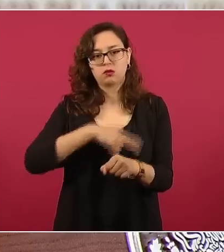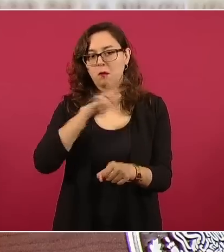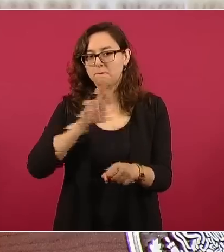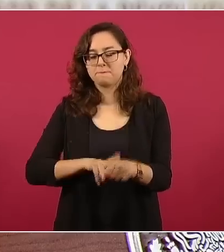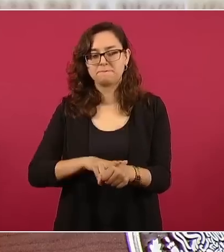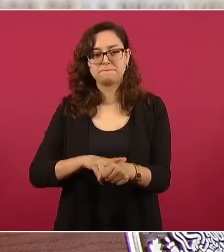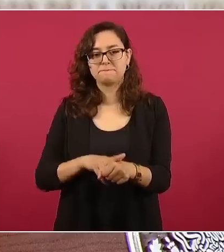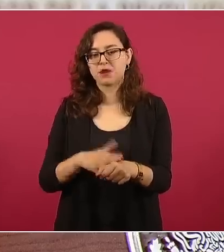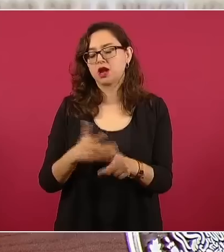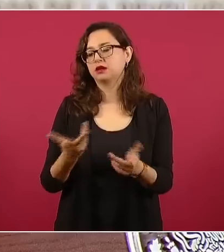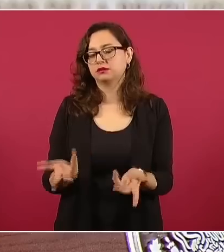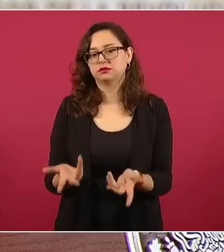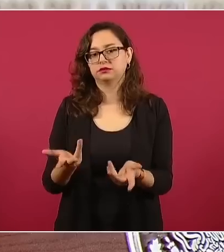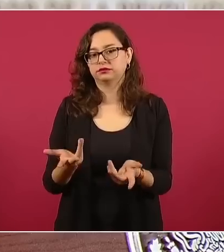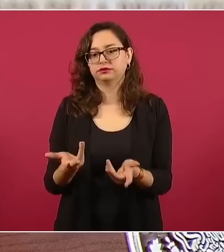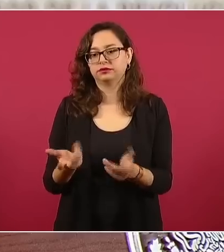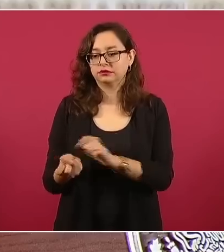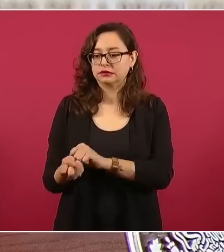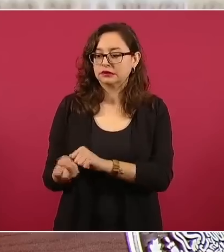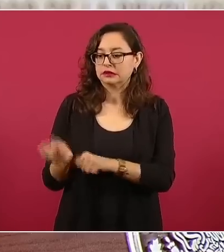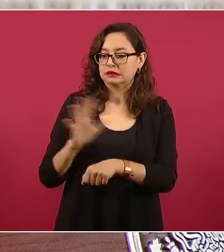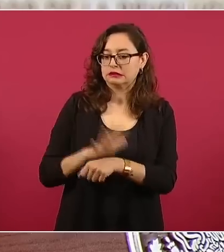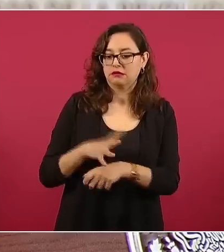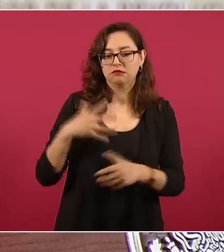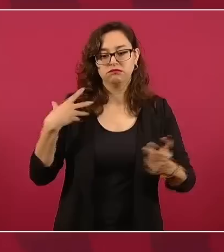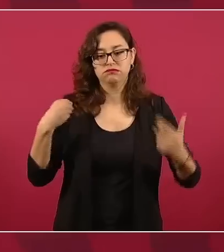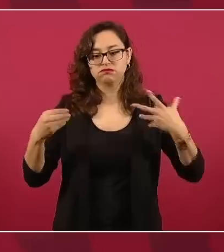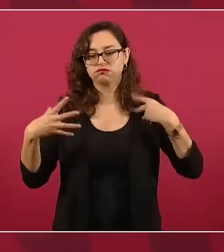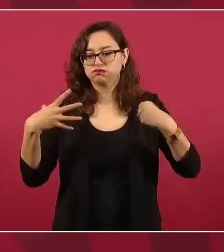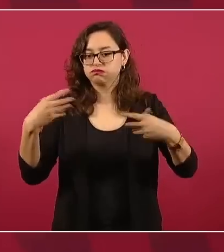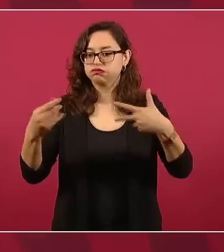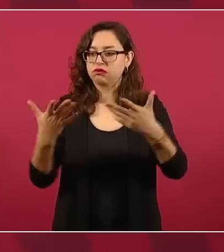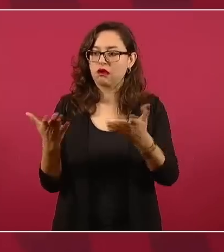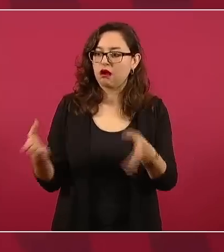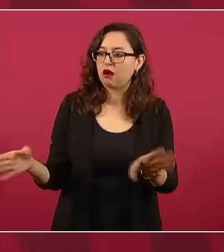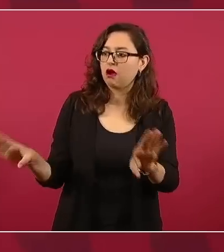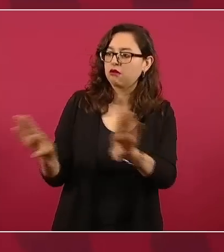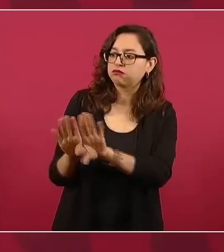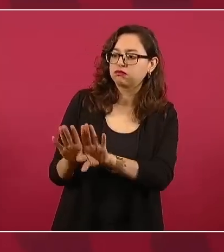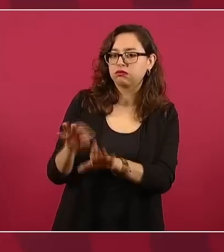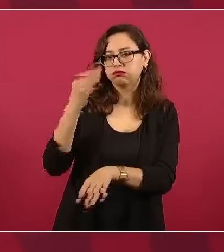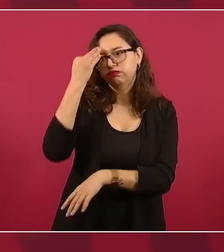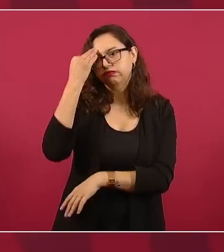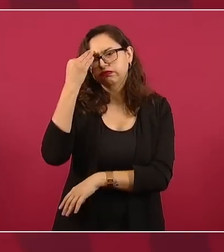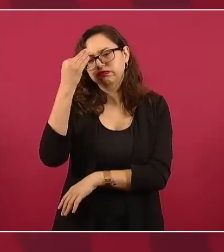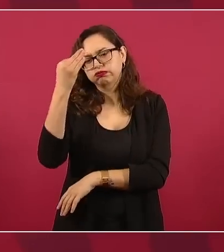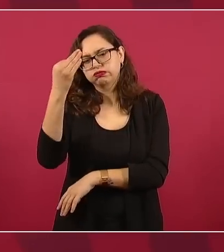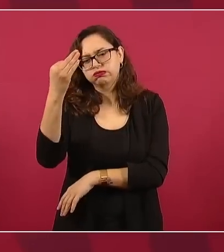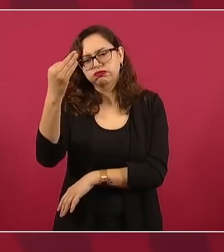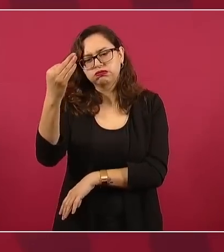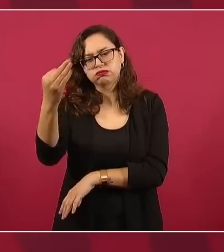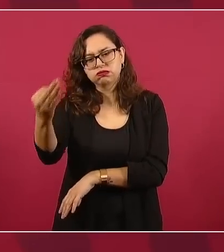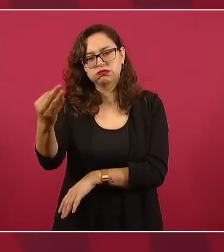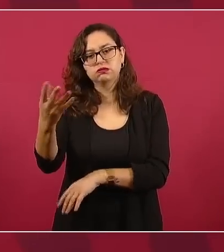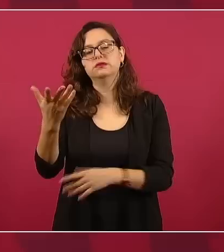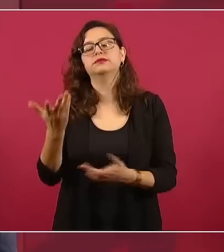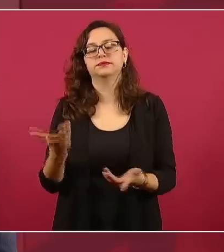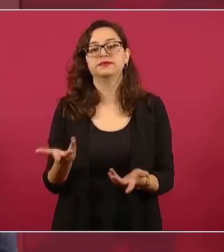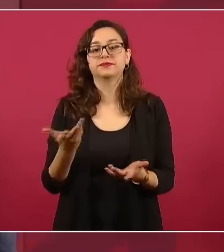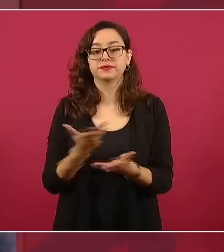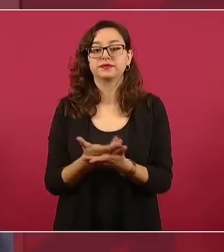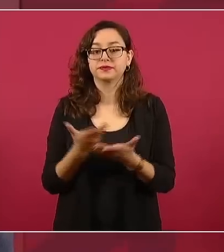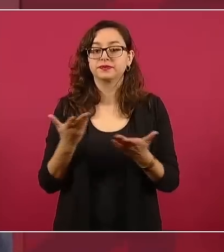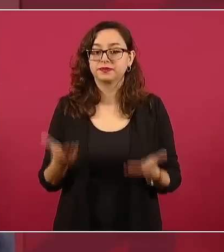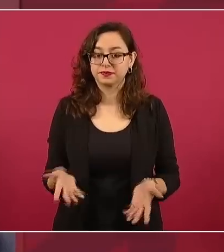después de mucho tiempo de estar cerradas las escuelas. aquí también